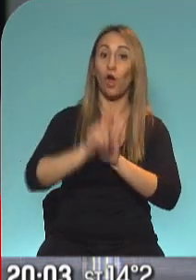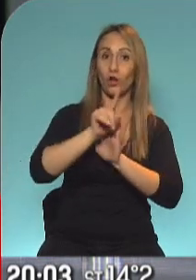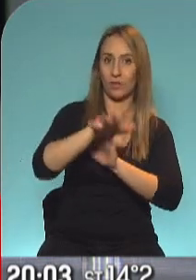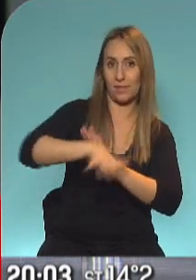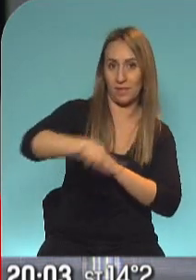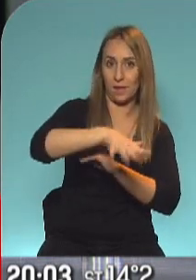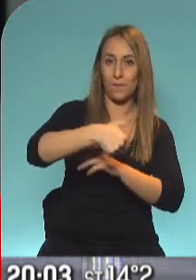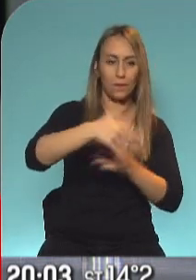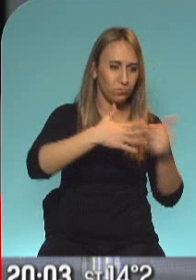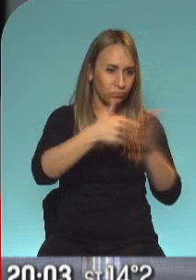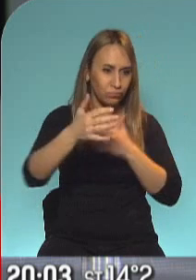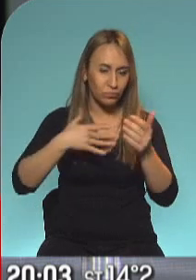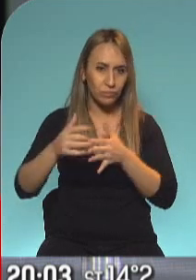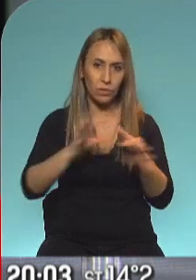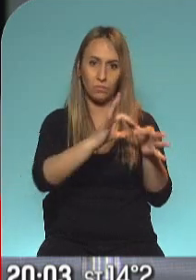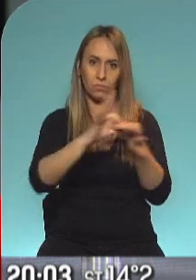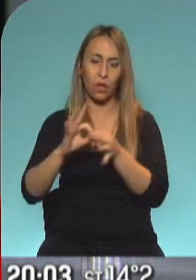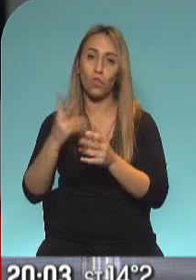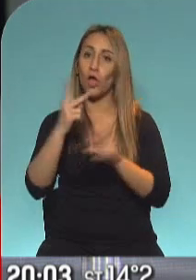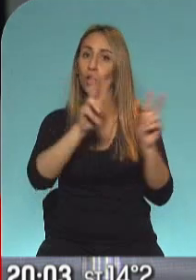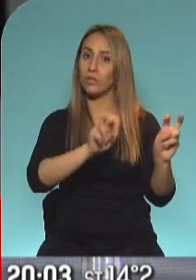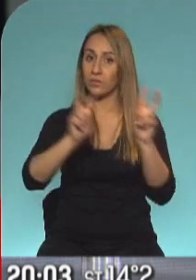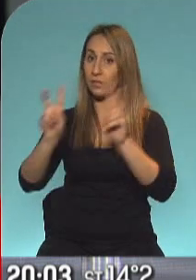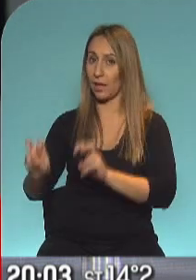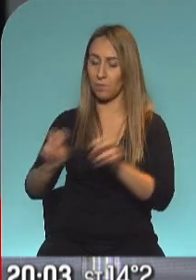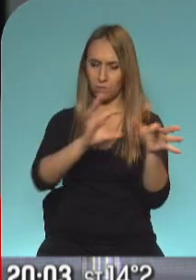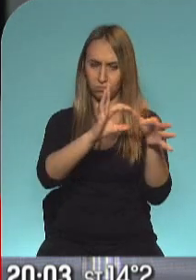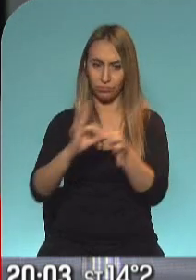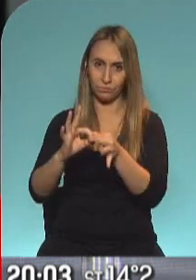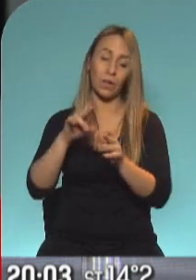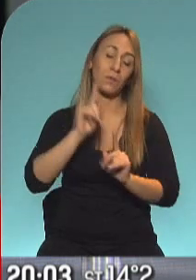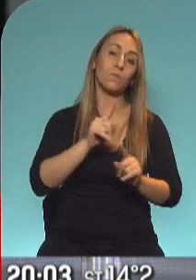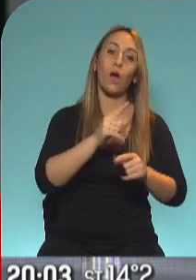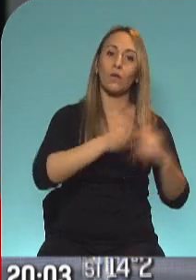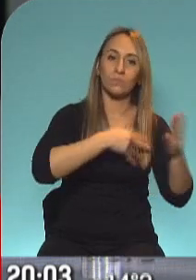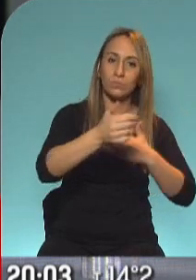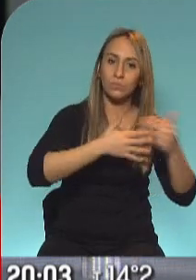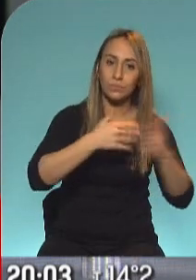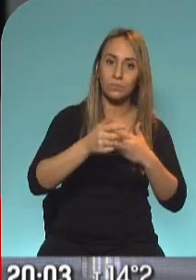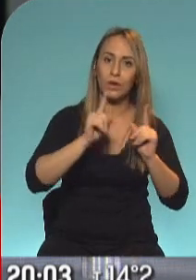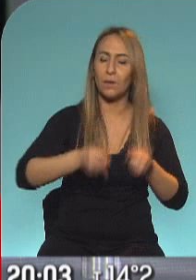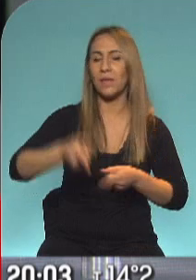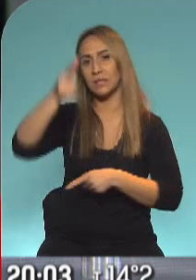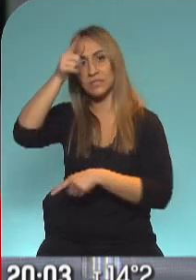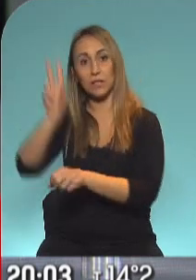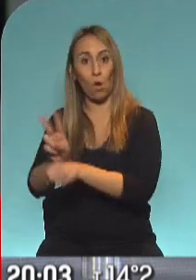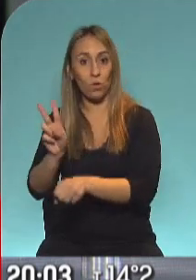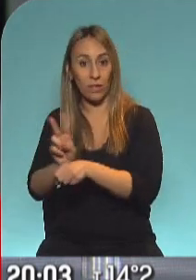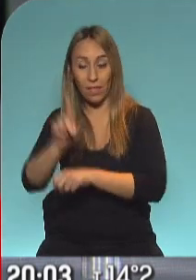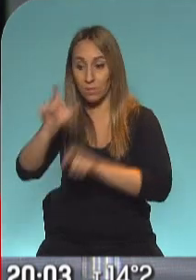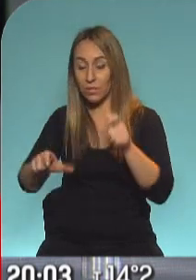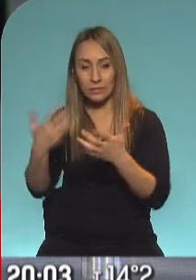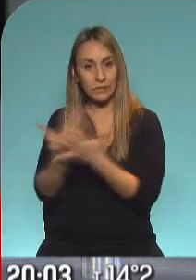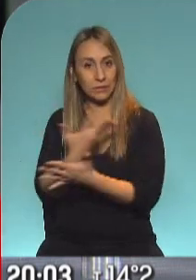o así lo dijo el presidente. La seguridad y estas obras de infraestructura. Porque dijo, quienes más están sufriendo la inseguridad en la provincia de Buenos Aires